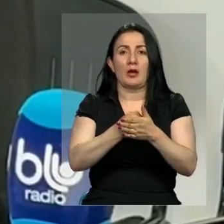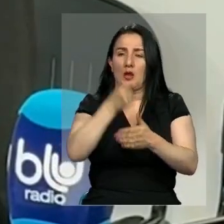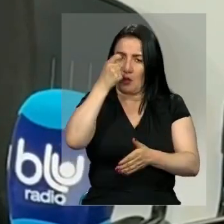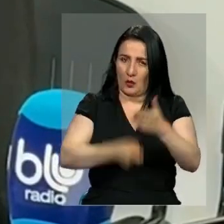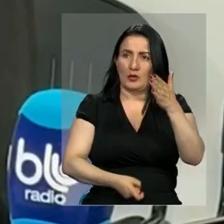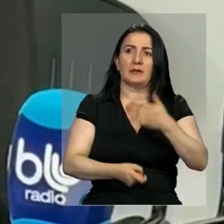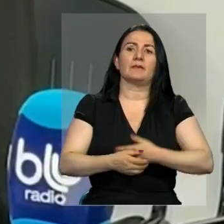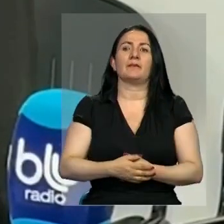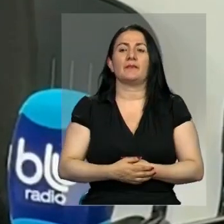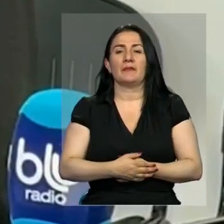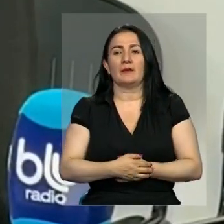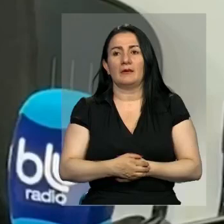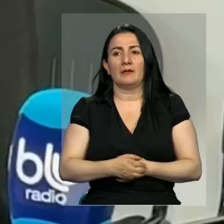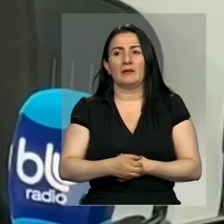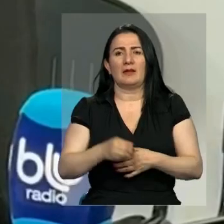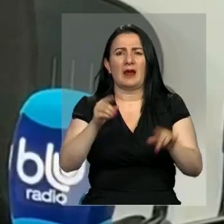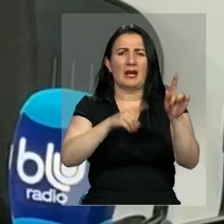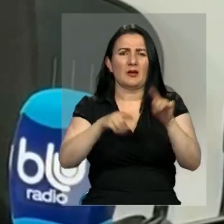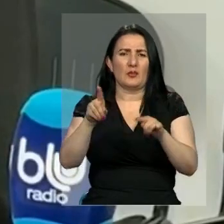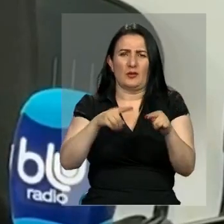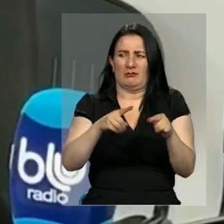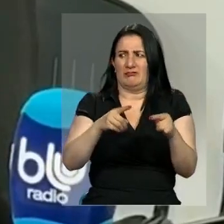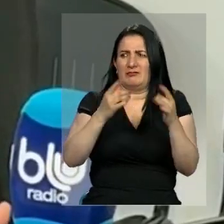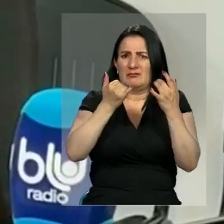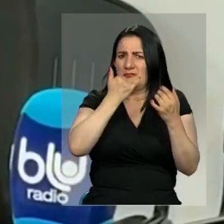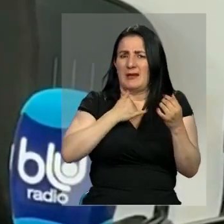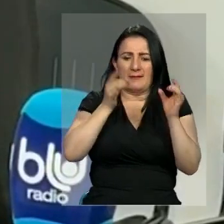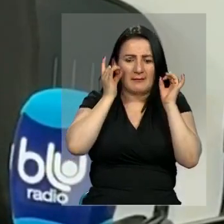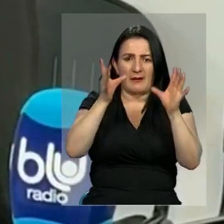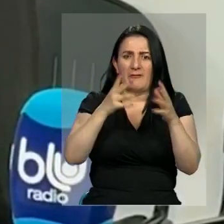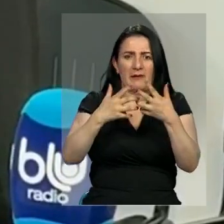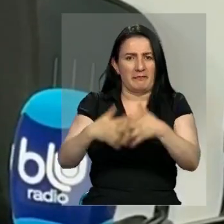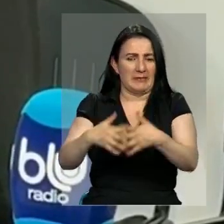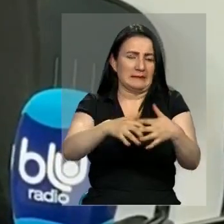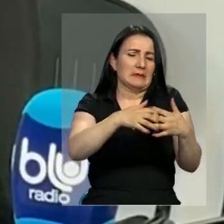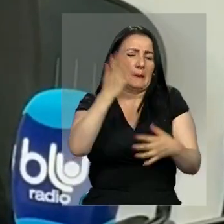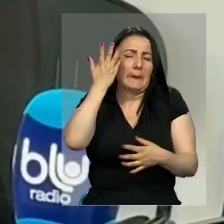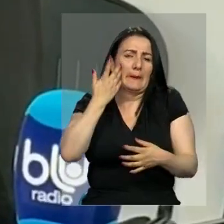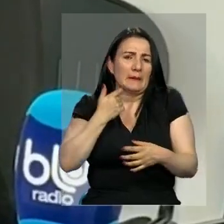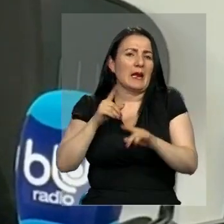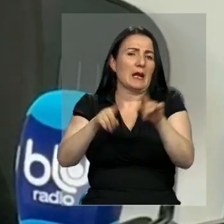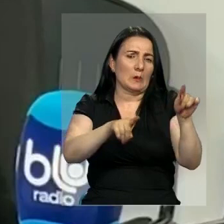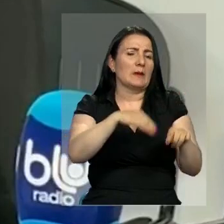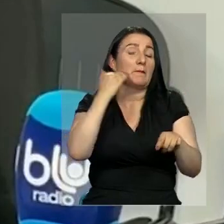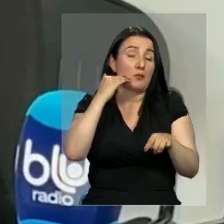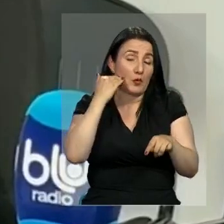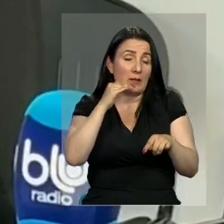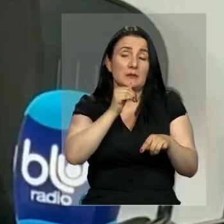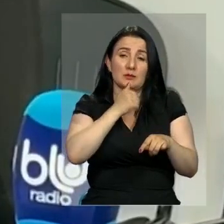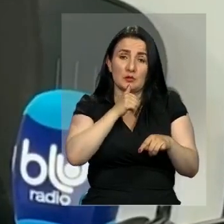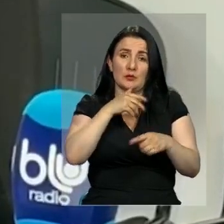corrección de estos que son exabruptos, que se presentan en la cotidianidad de muchas mujeres que hoy